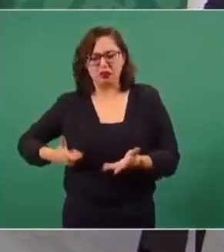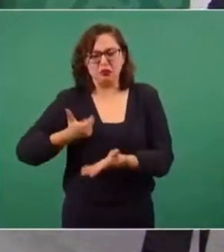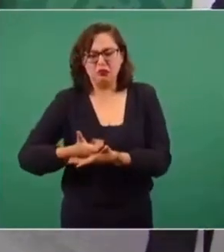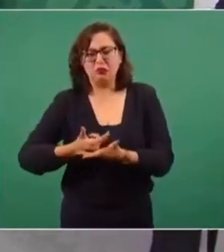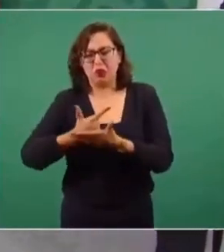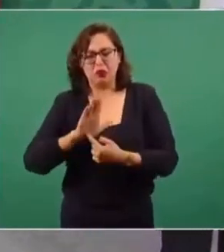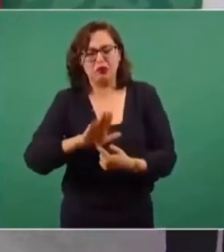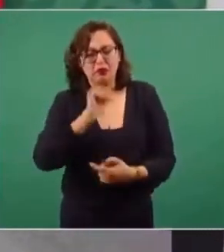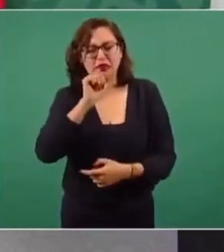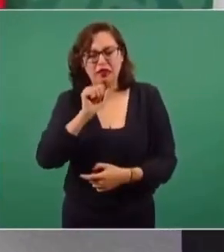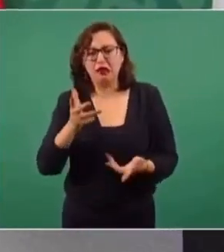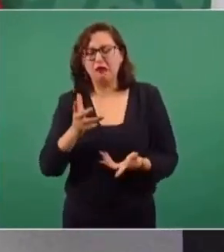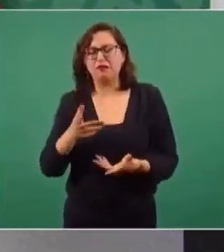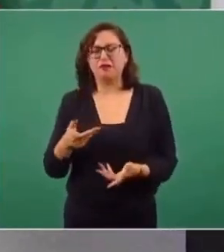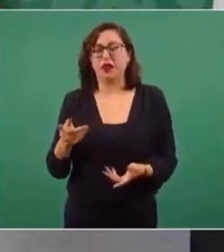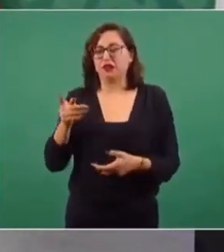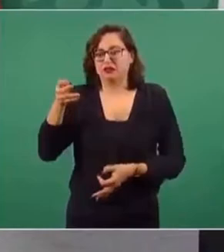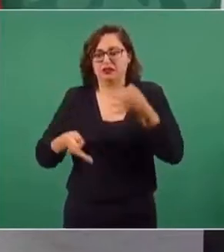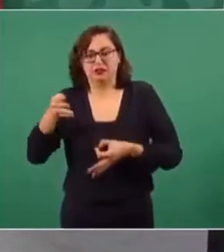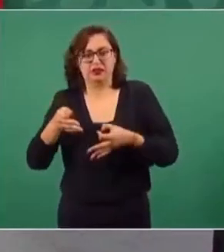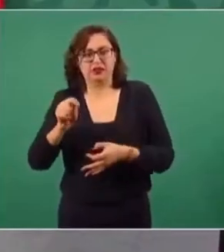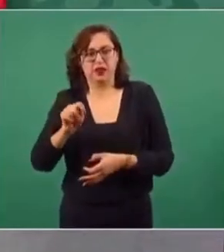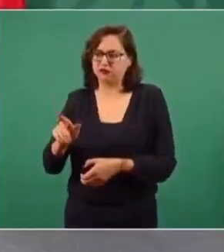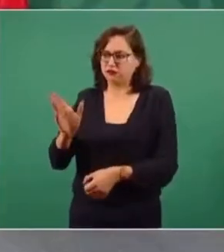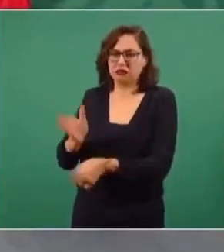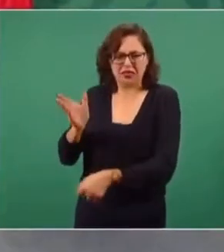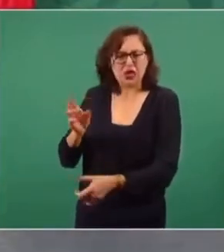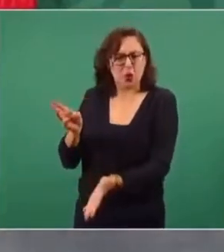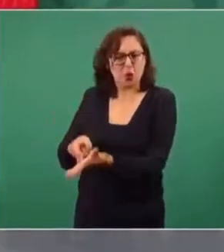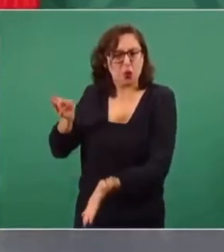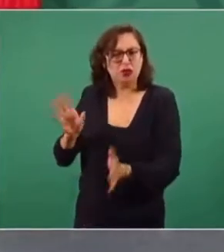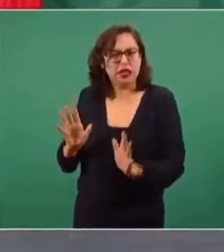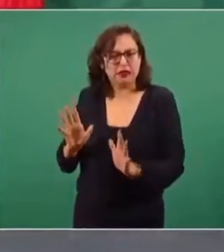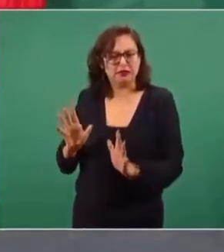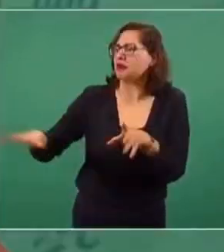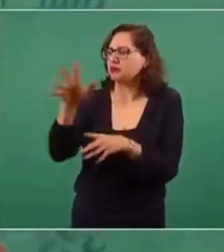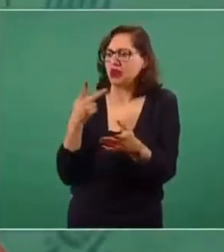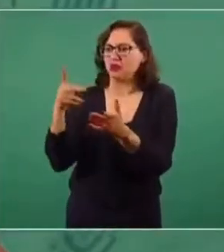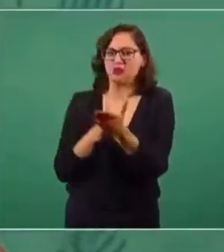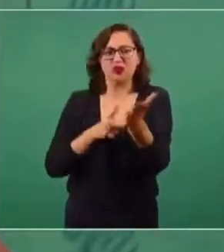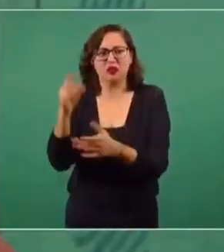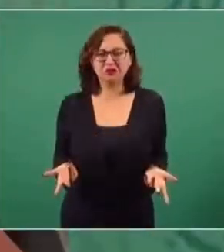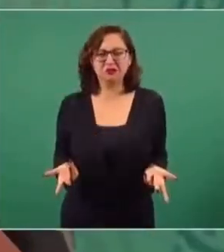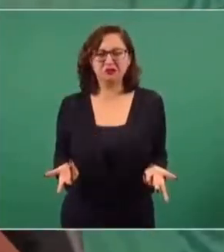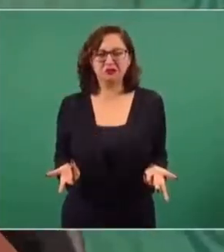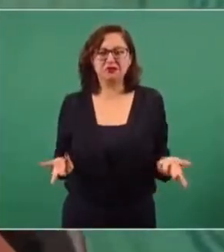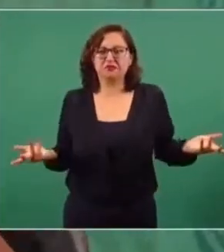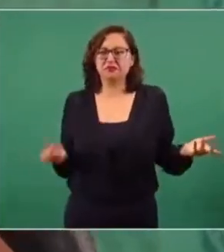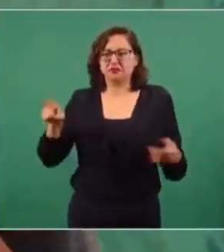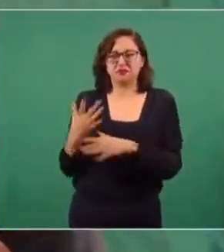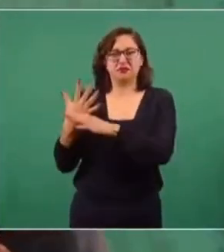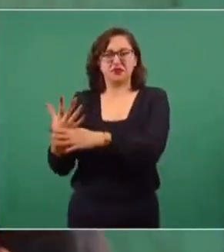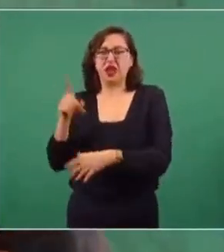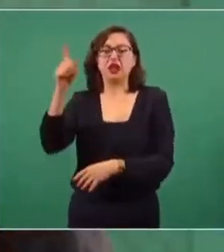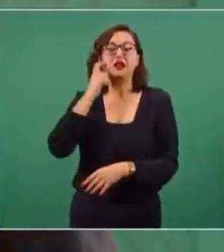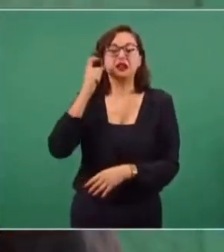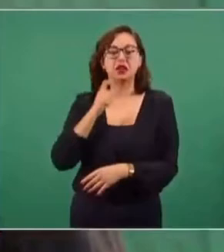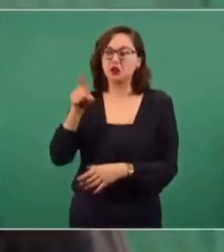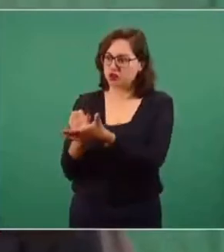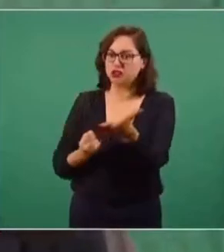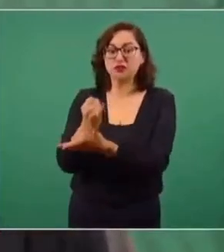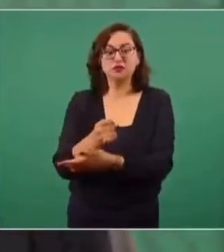resuelve, sancionenlo, pero no le quiten el derecho de participar. Y que sea el pueblo el que decida, que el pueblo sancione, que el pueblo diga, el pueblo de Guerrero.